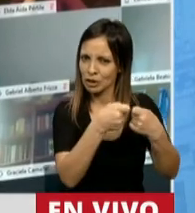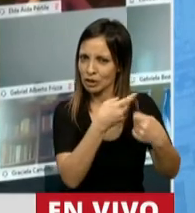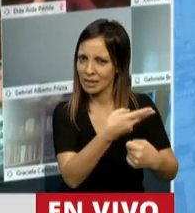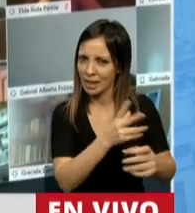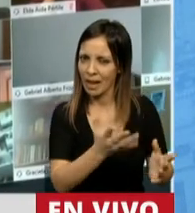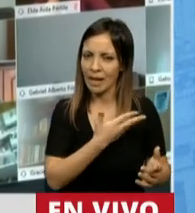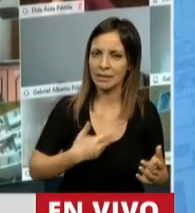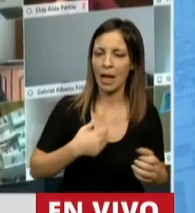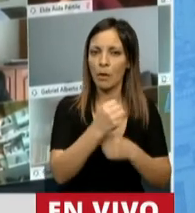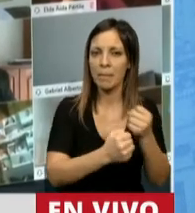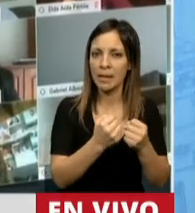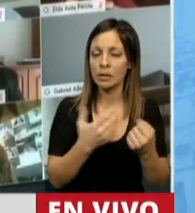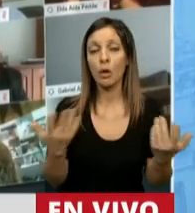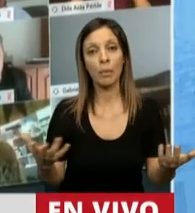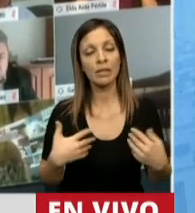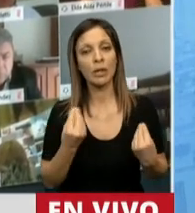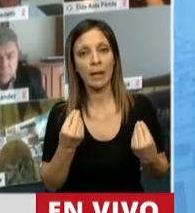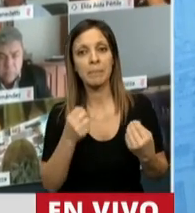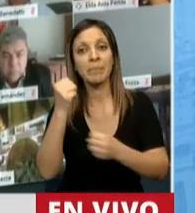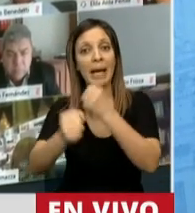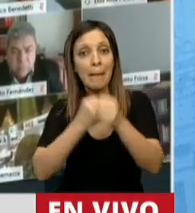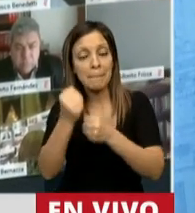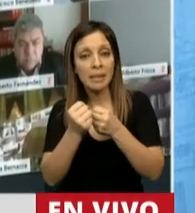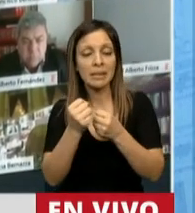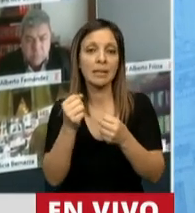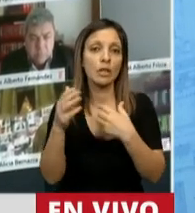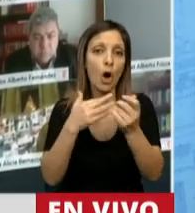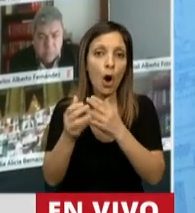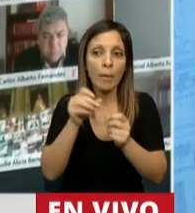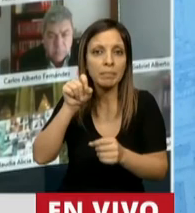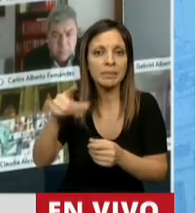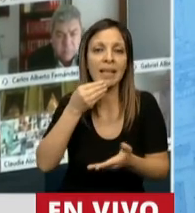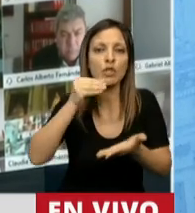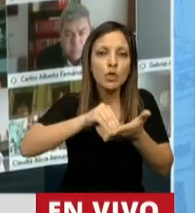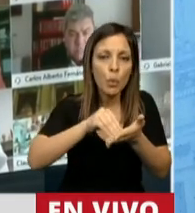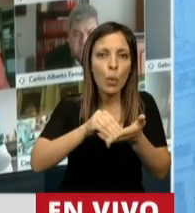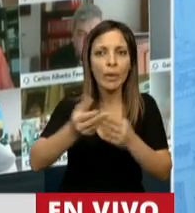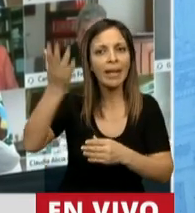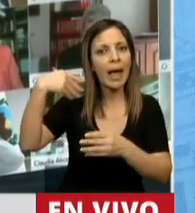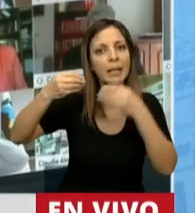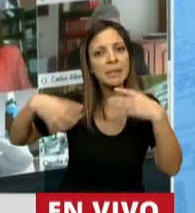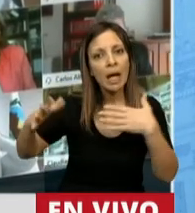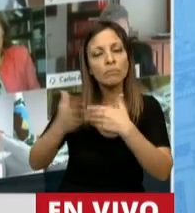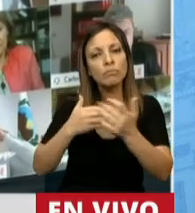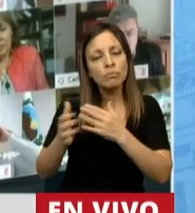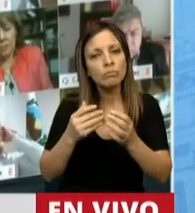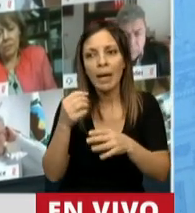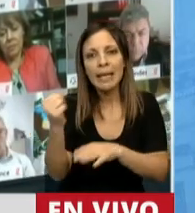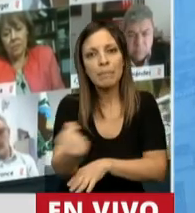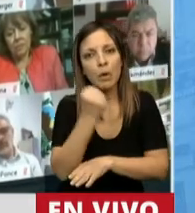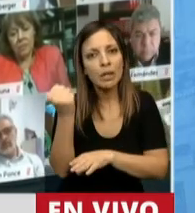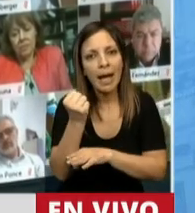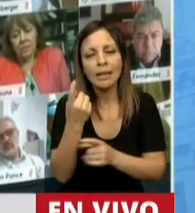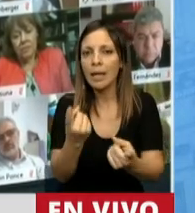permitir que obras que son de los chubutenses, que estaban en ejecución, que son esenciales, que son